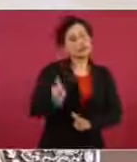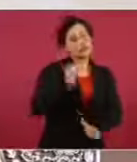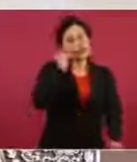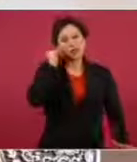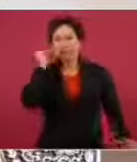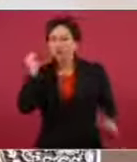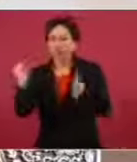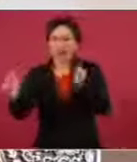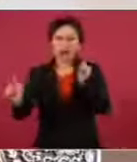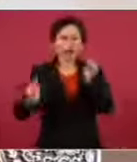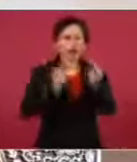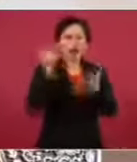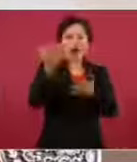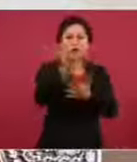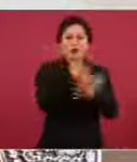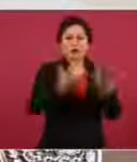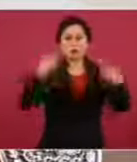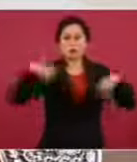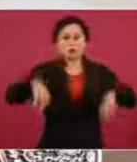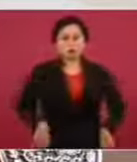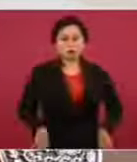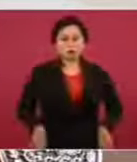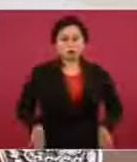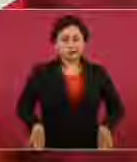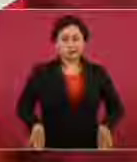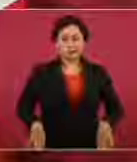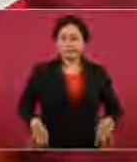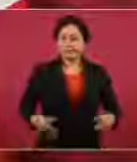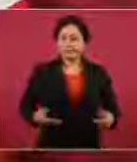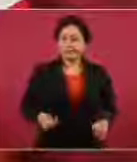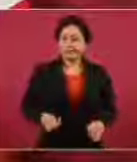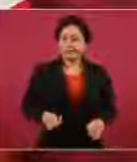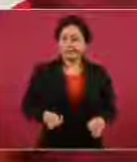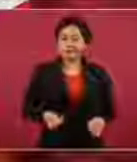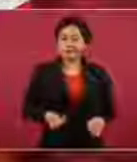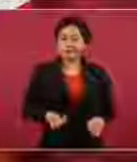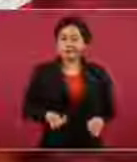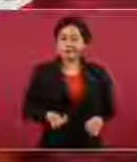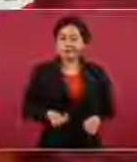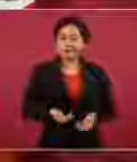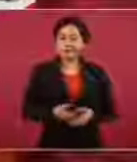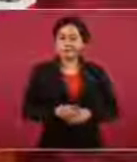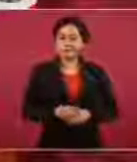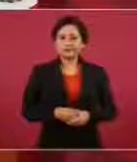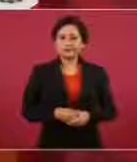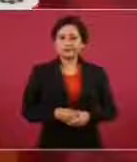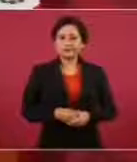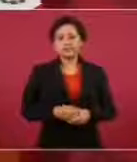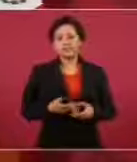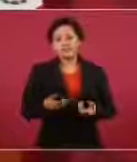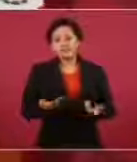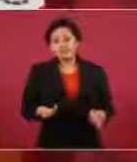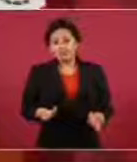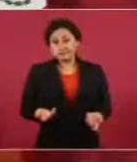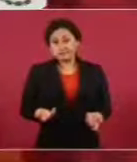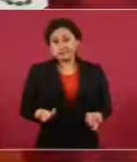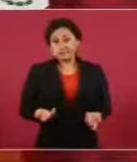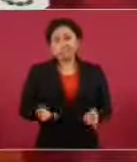ni se piensa que